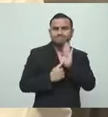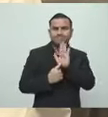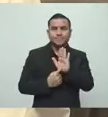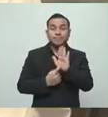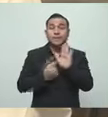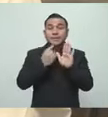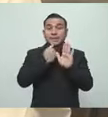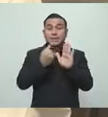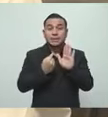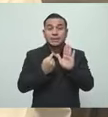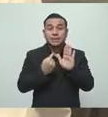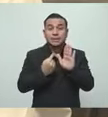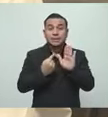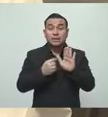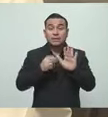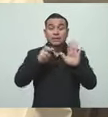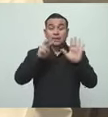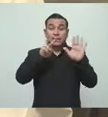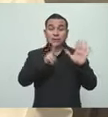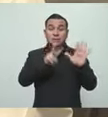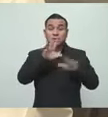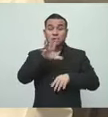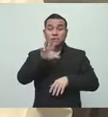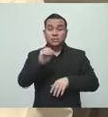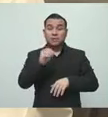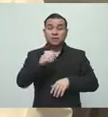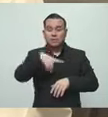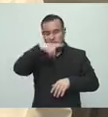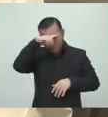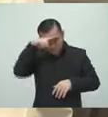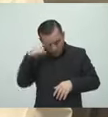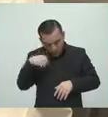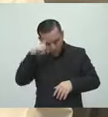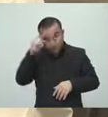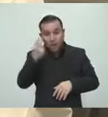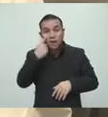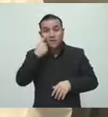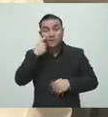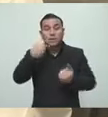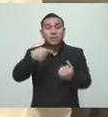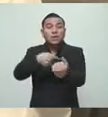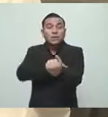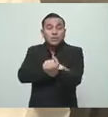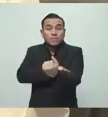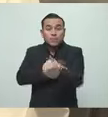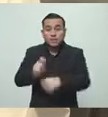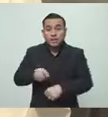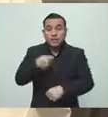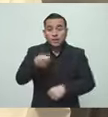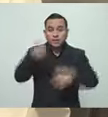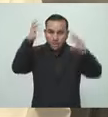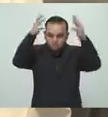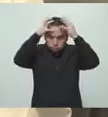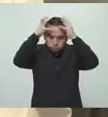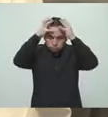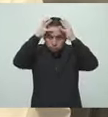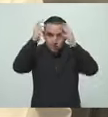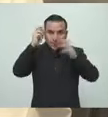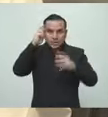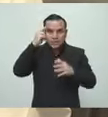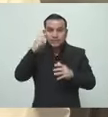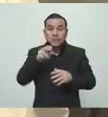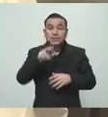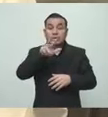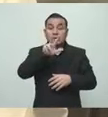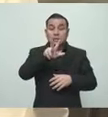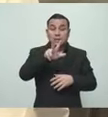de más de 750 empleados del Hospital Nacional Psiquiátrico, el cual es un complejo hospitalario tres